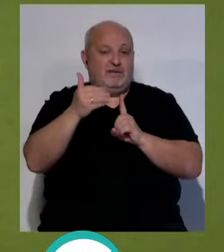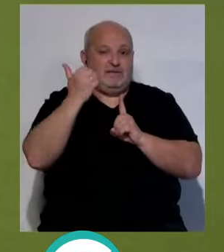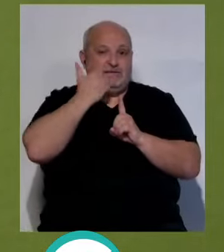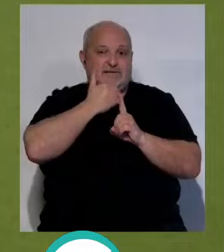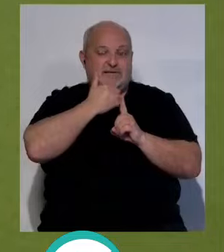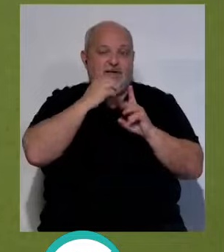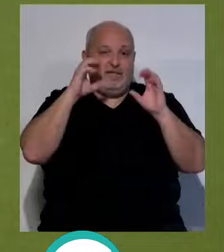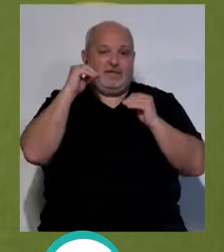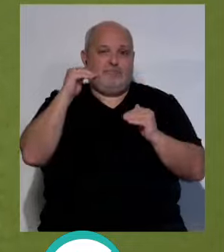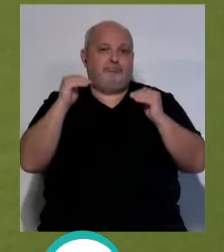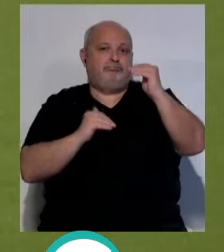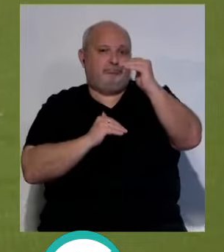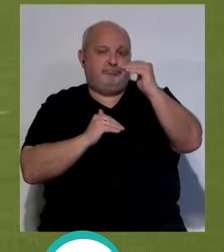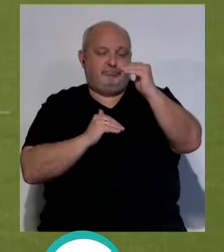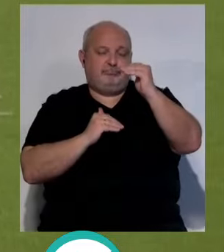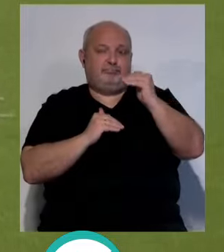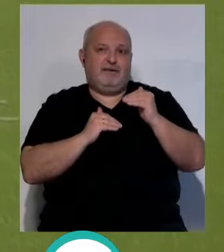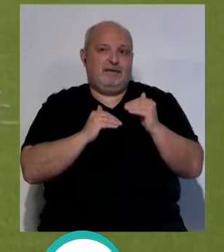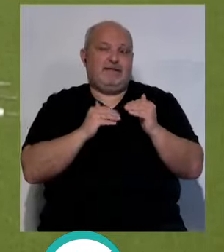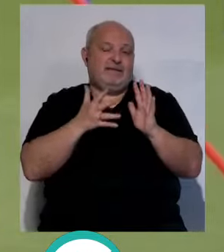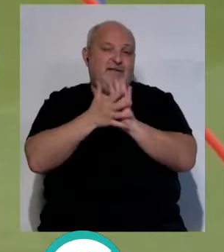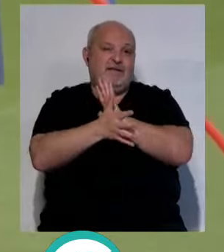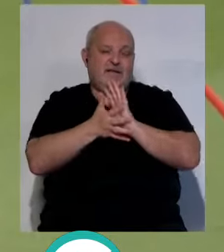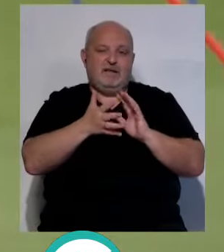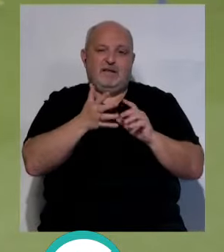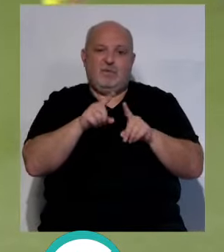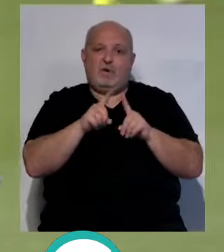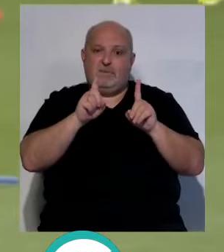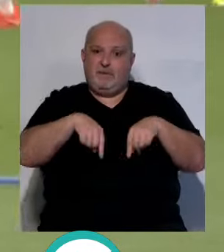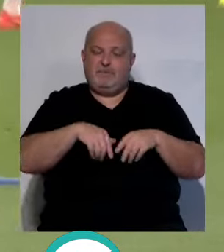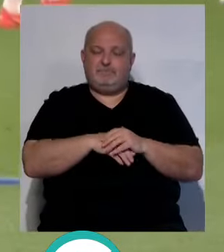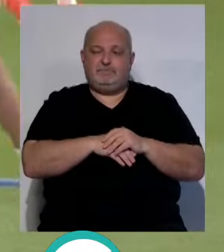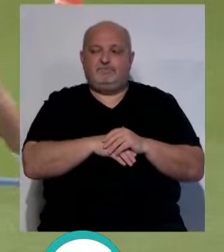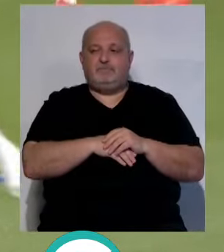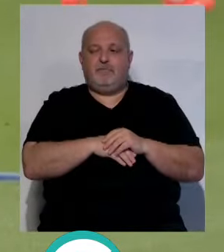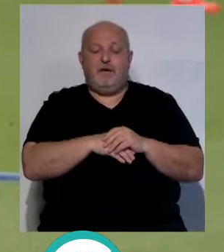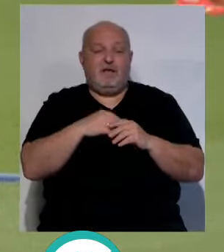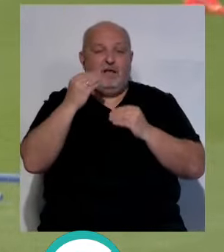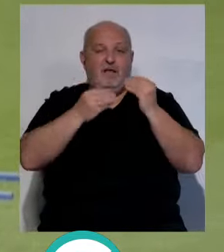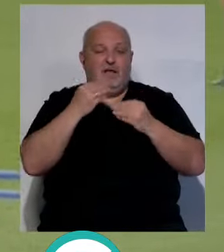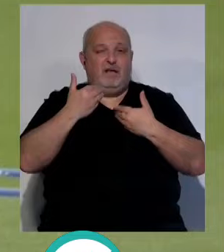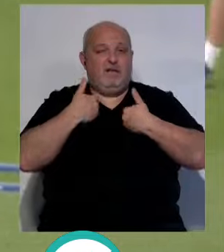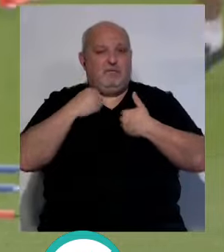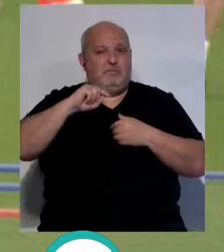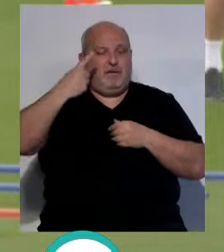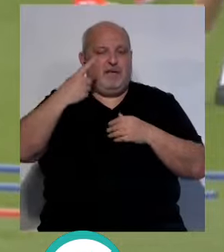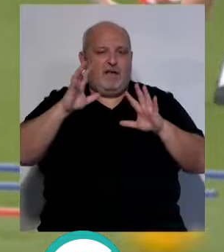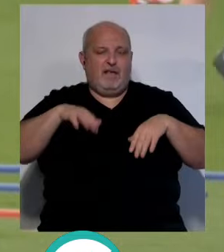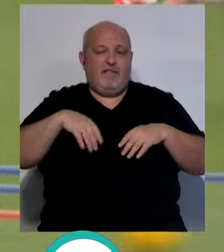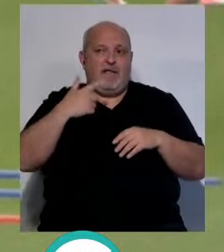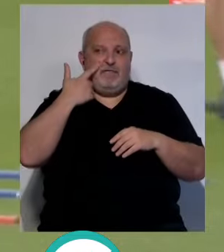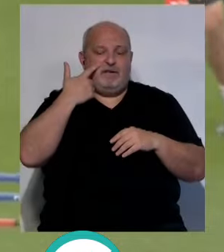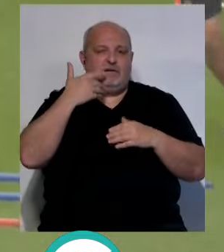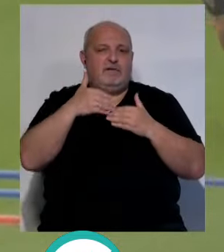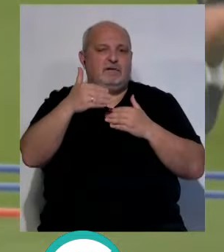se pone el Celta allá de nosotros? O que es un partido que también se la juega, pero claro, pensar en lo nuestro, que lo nuestro es el Cádiz, que a ver si